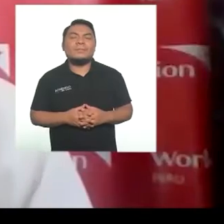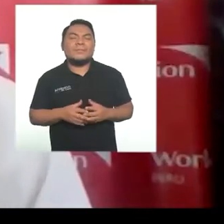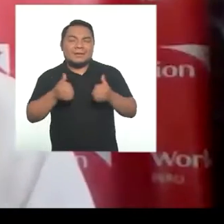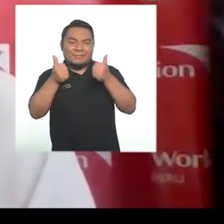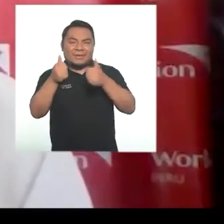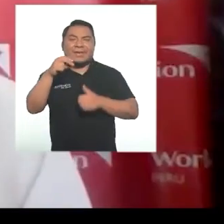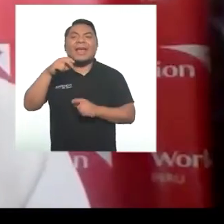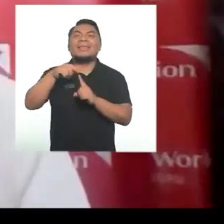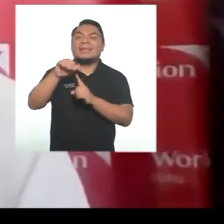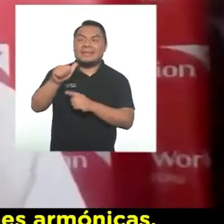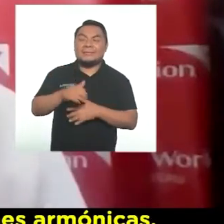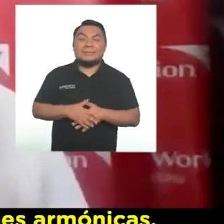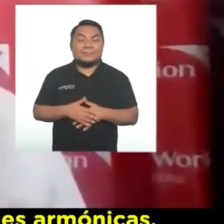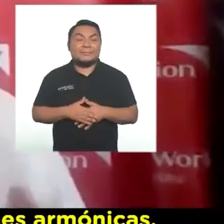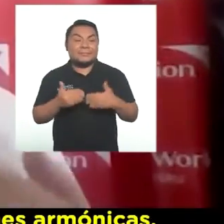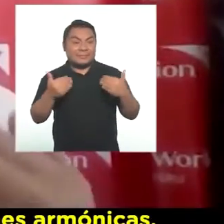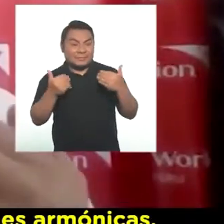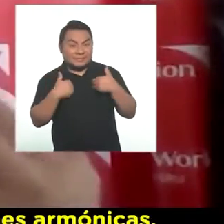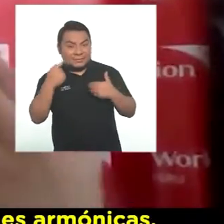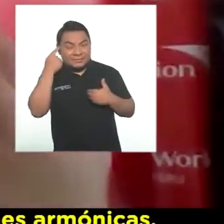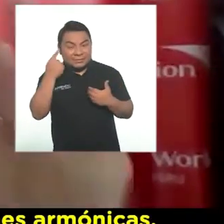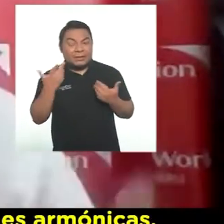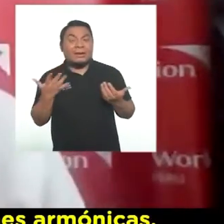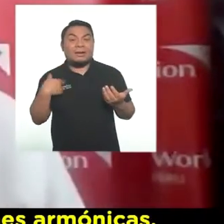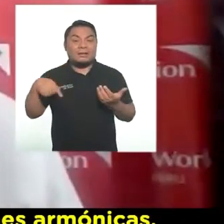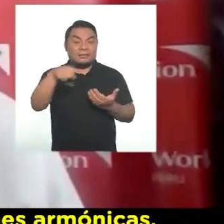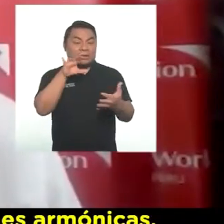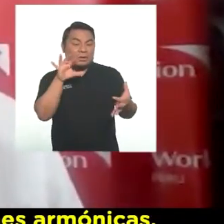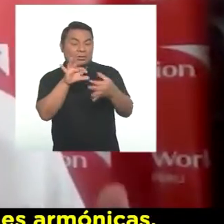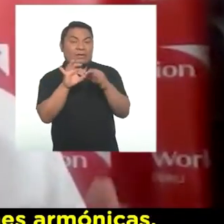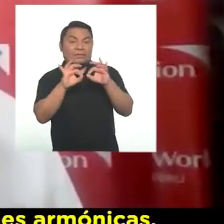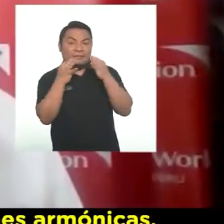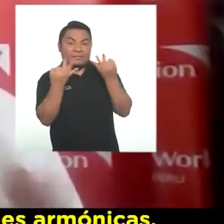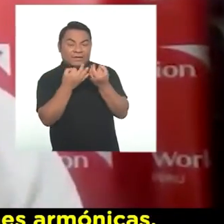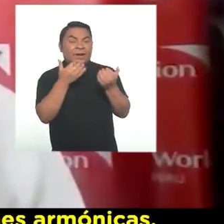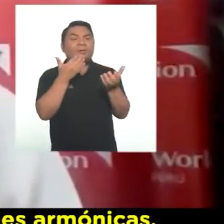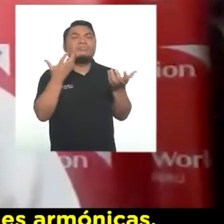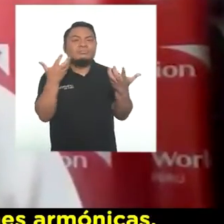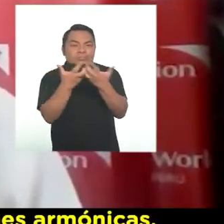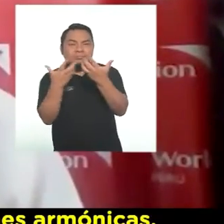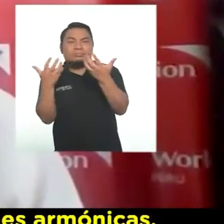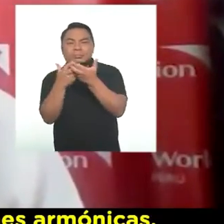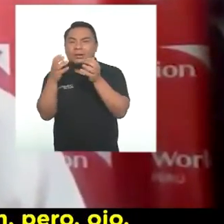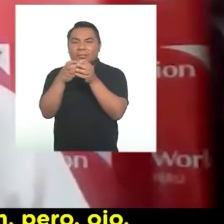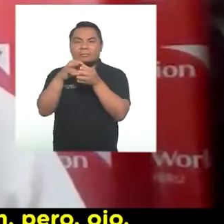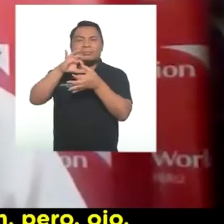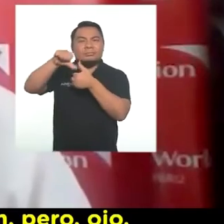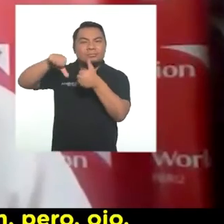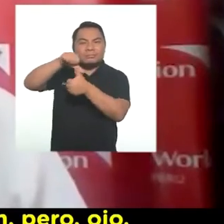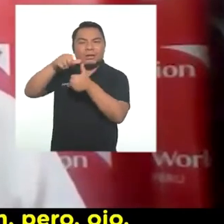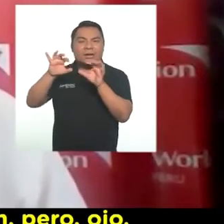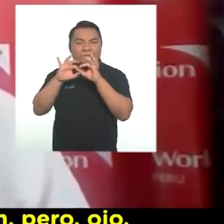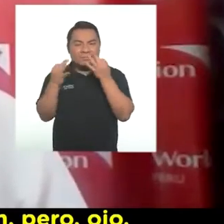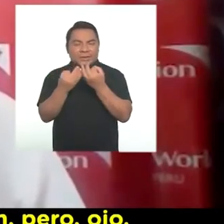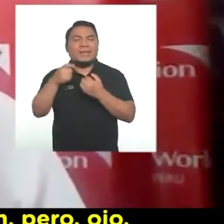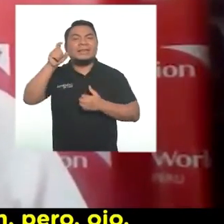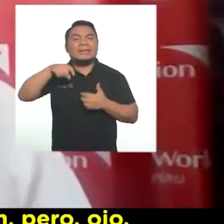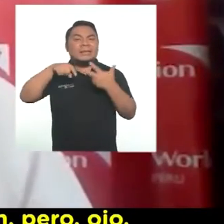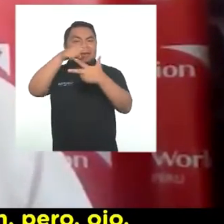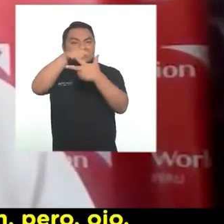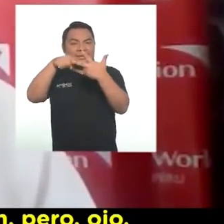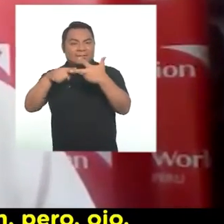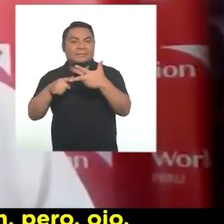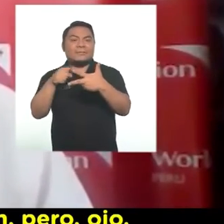Bien, Anita. Mira, para tener buenas relaciones en la familia, relaciones armónicas, se necesitan tres cosas.